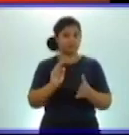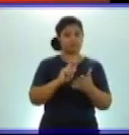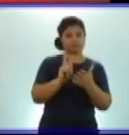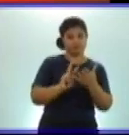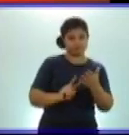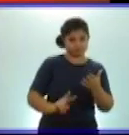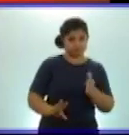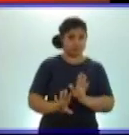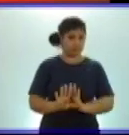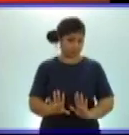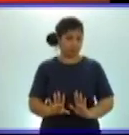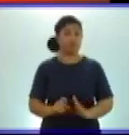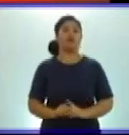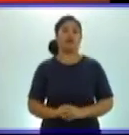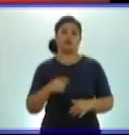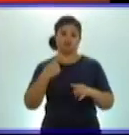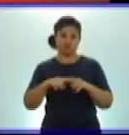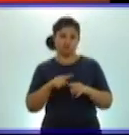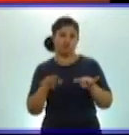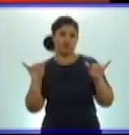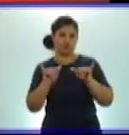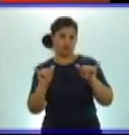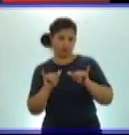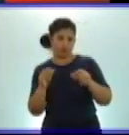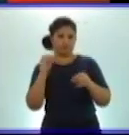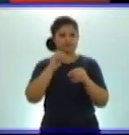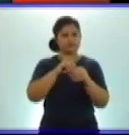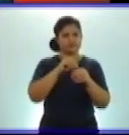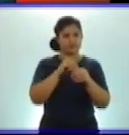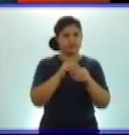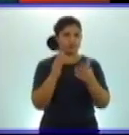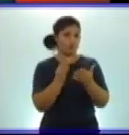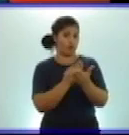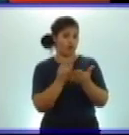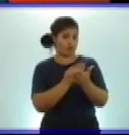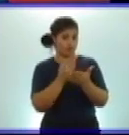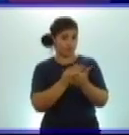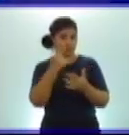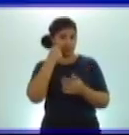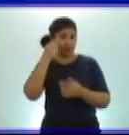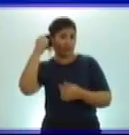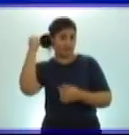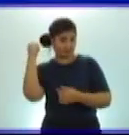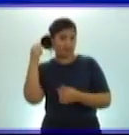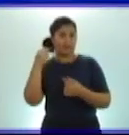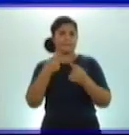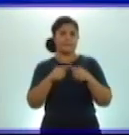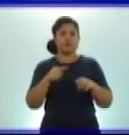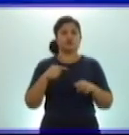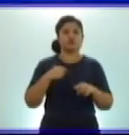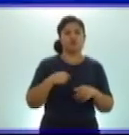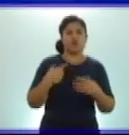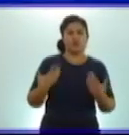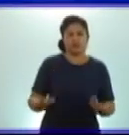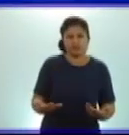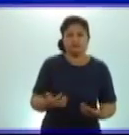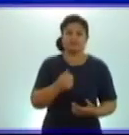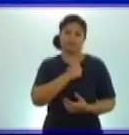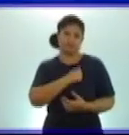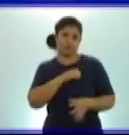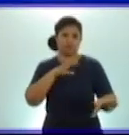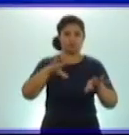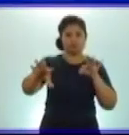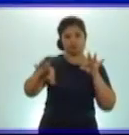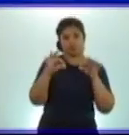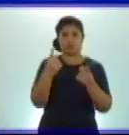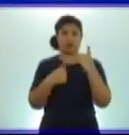existen muchos otros en estas páginas del libro de texto que ustedes tienen en pantalla. Pero yo quise hacer la selección de algunos